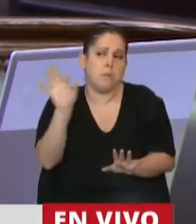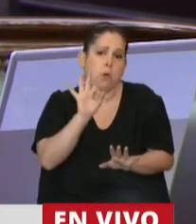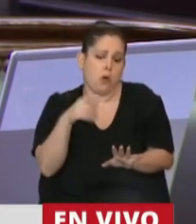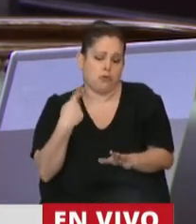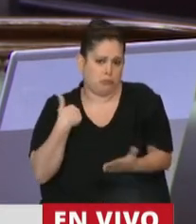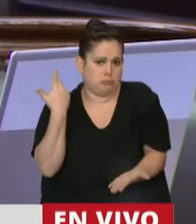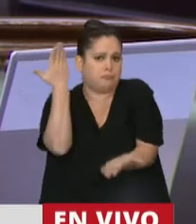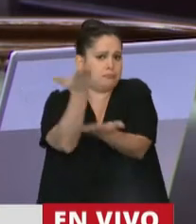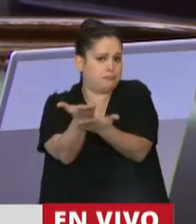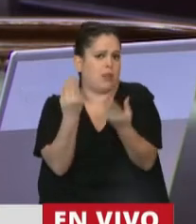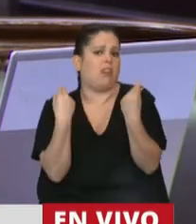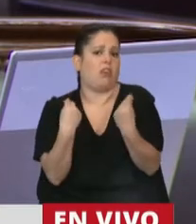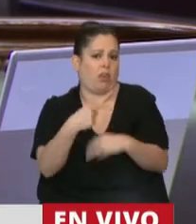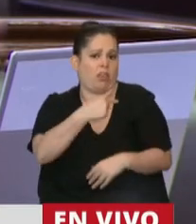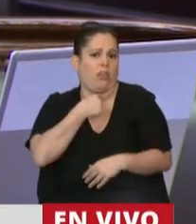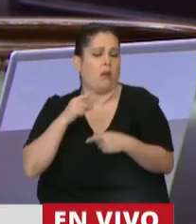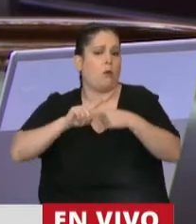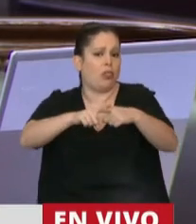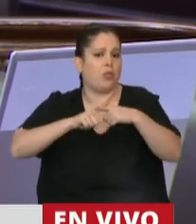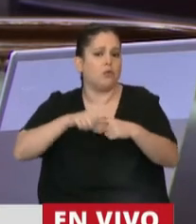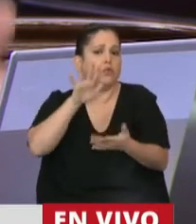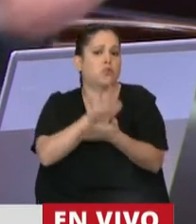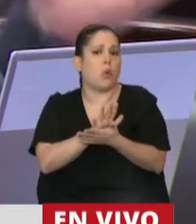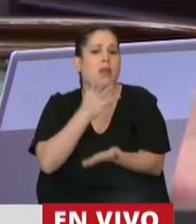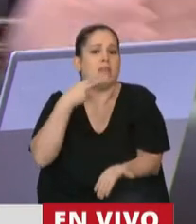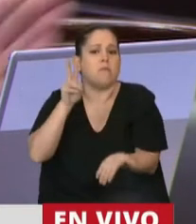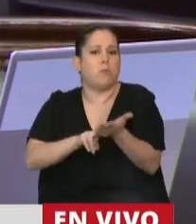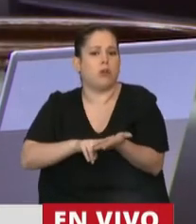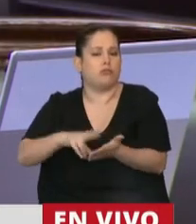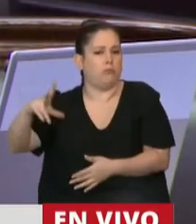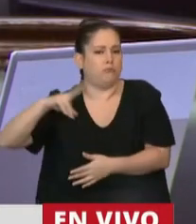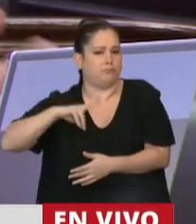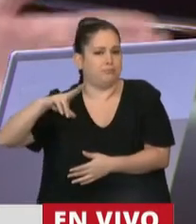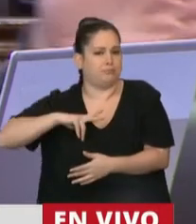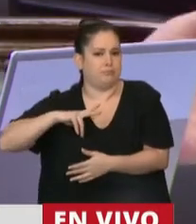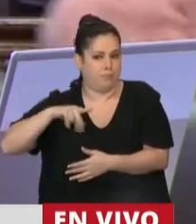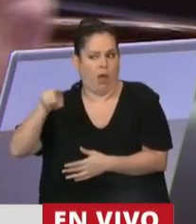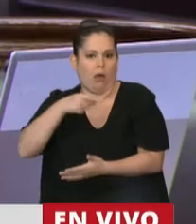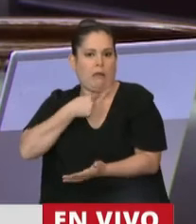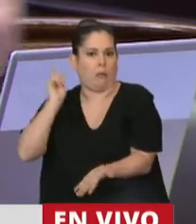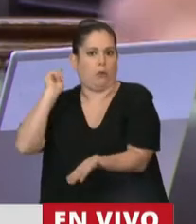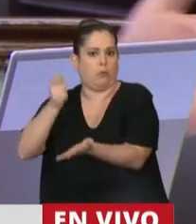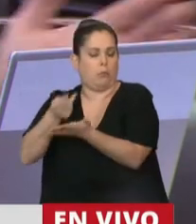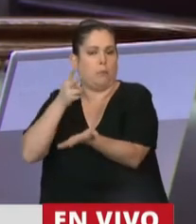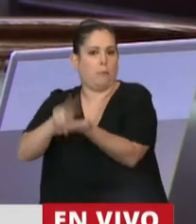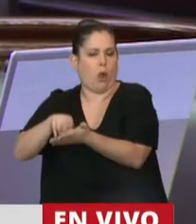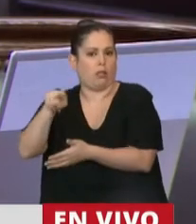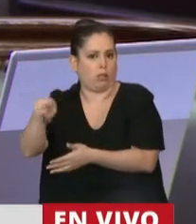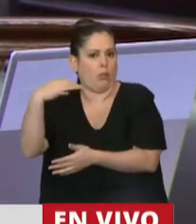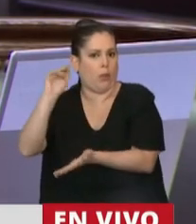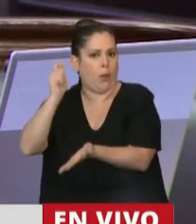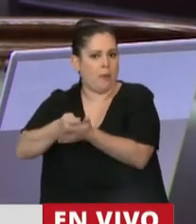desde el frente de izquierda, estar discutiendo, por ejemplo, el impuesto a las grandes fortunas que presentamos en esta Cámara y sometimos inclusive a votación y los bloques